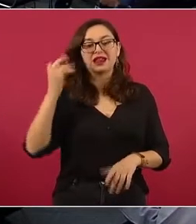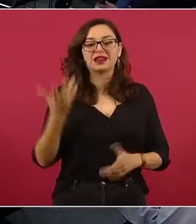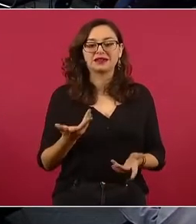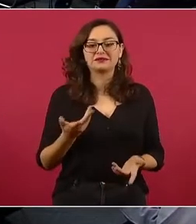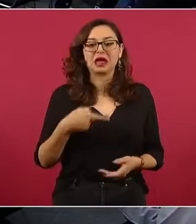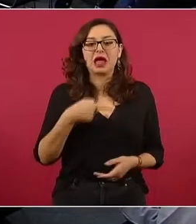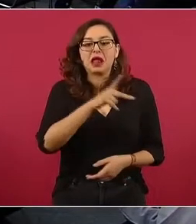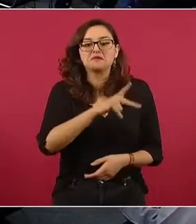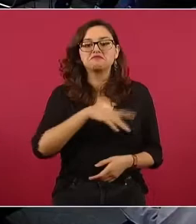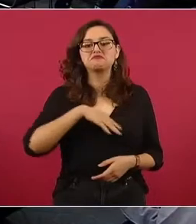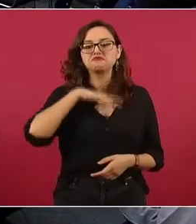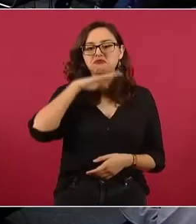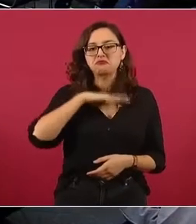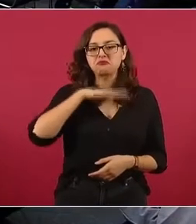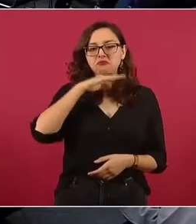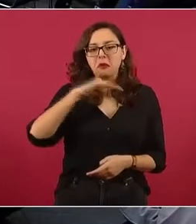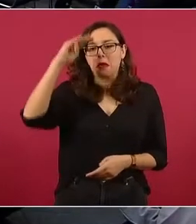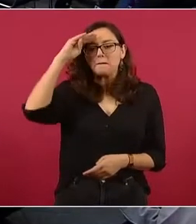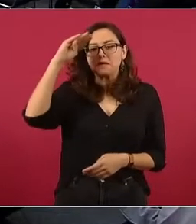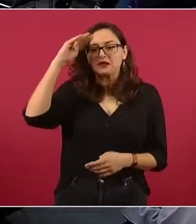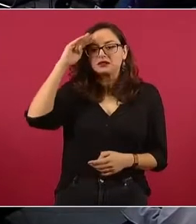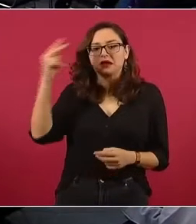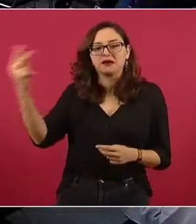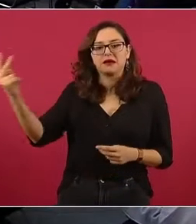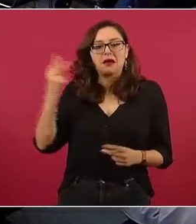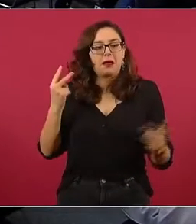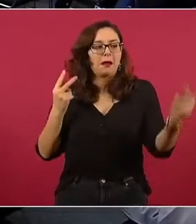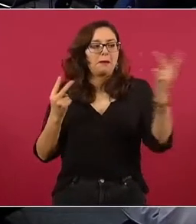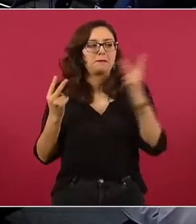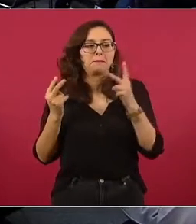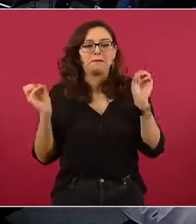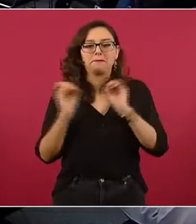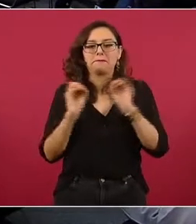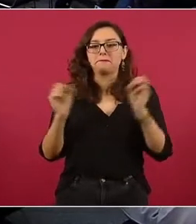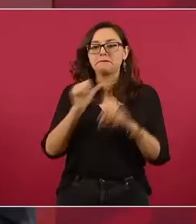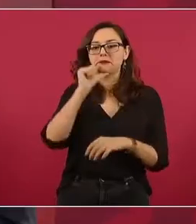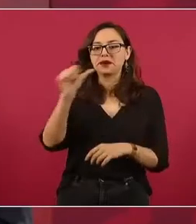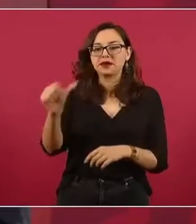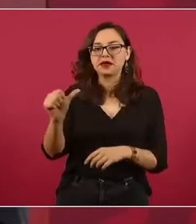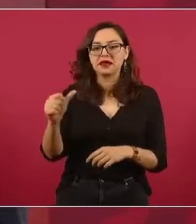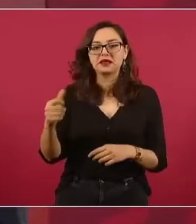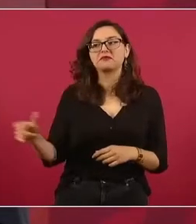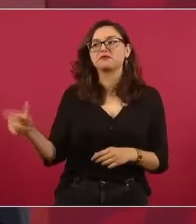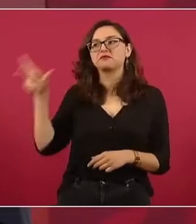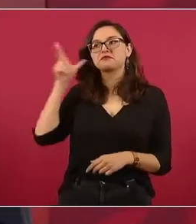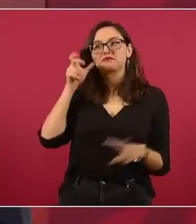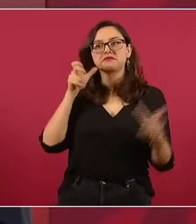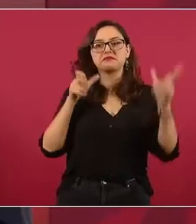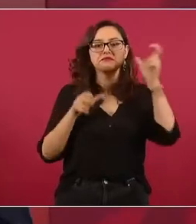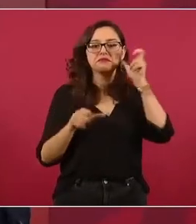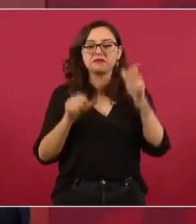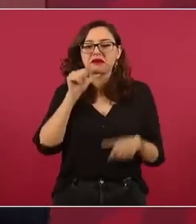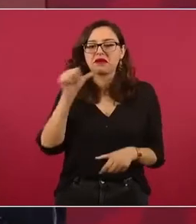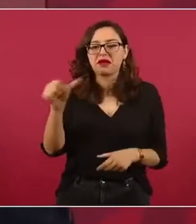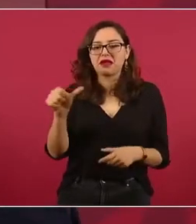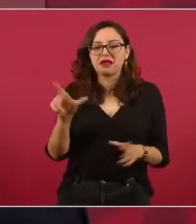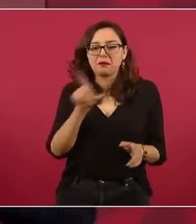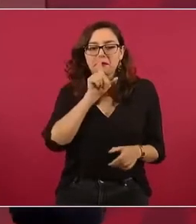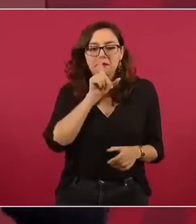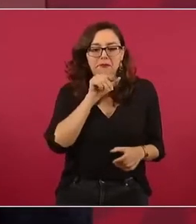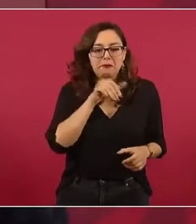grabando, porque siempre es la doble moral.